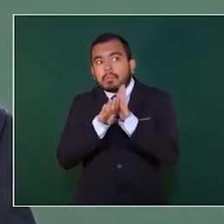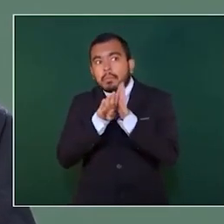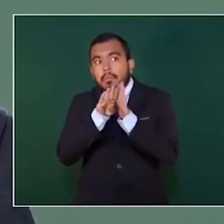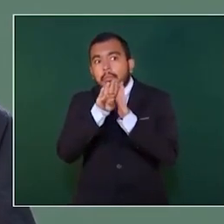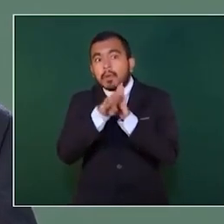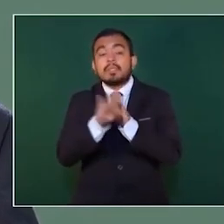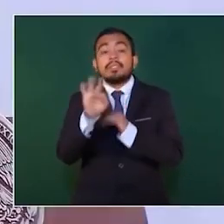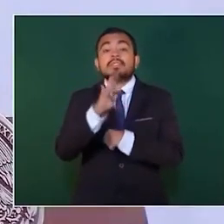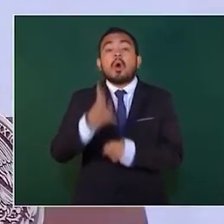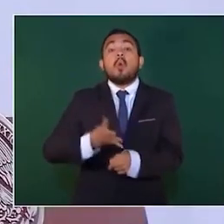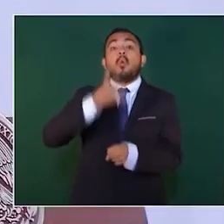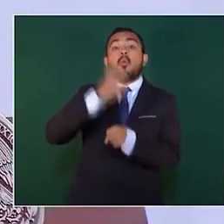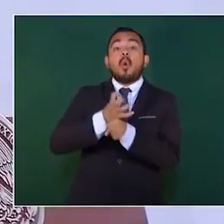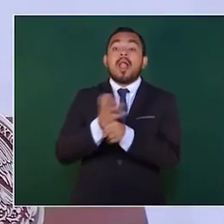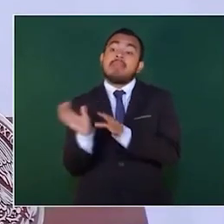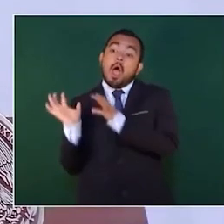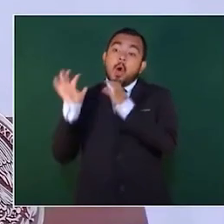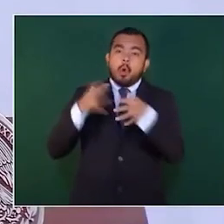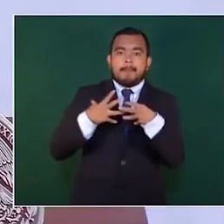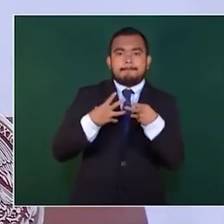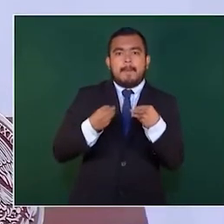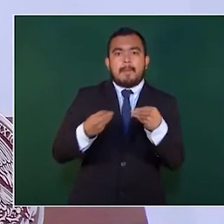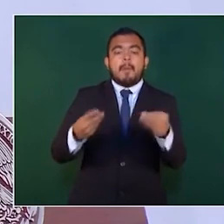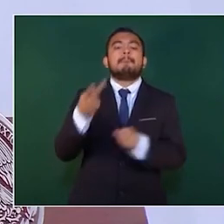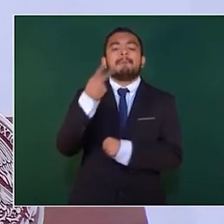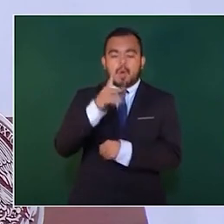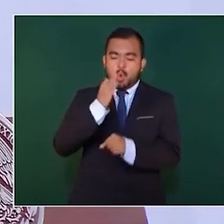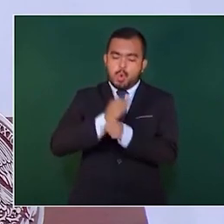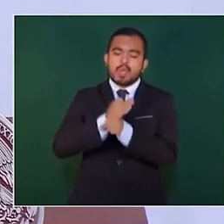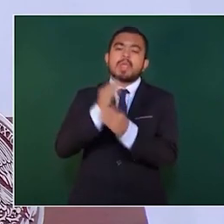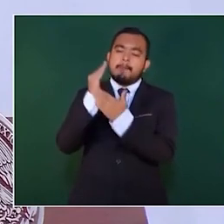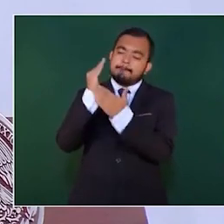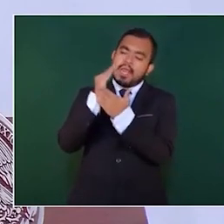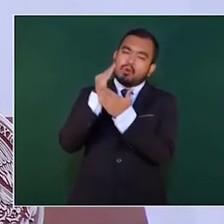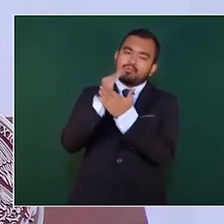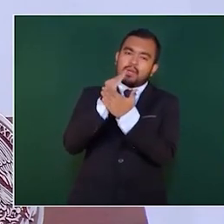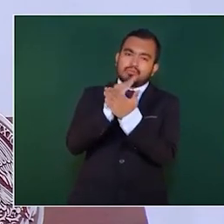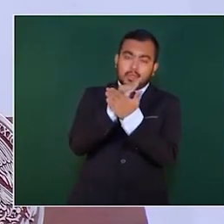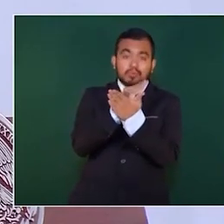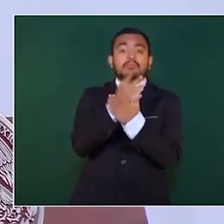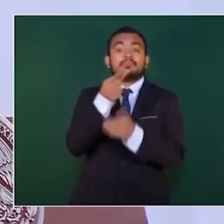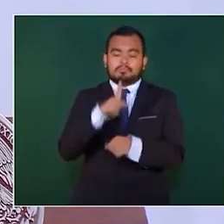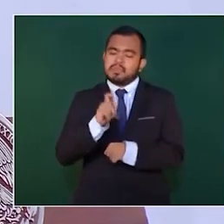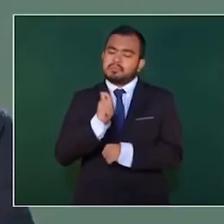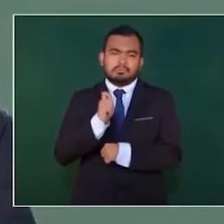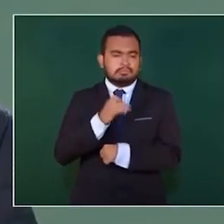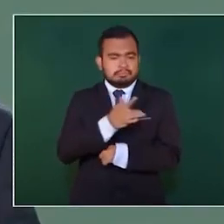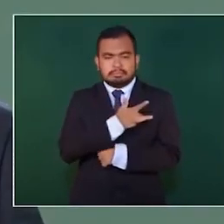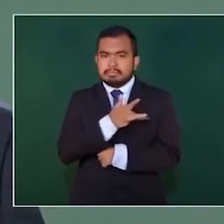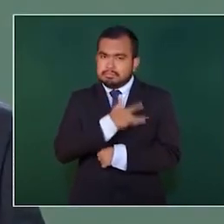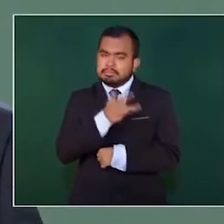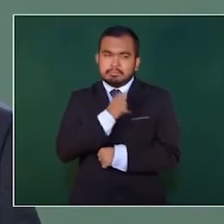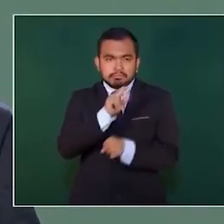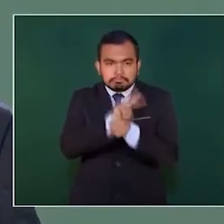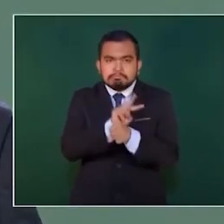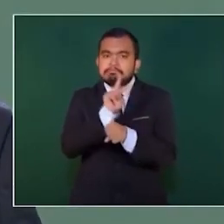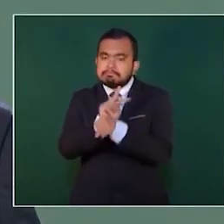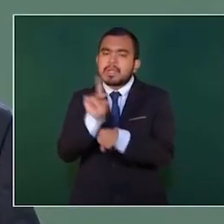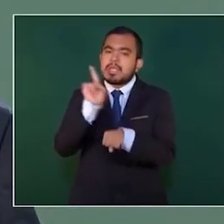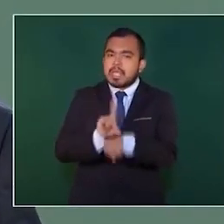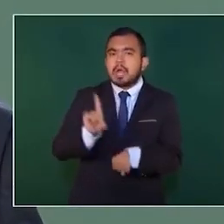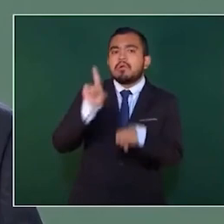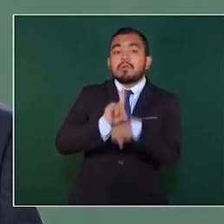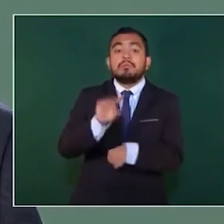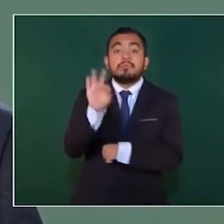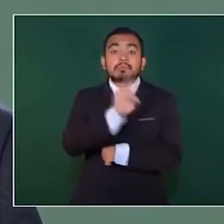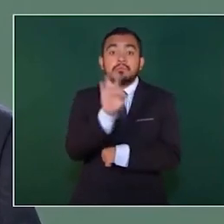seguimos todavía con descenso y desde luego estaremos los expectantes y vigilando todos los días el acontecer, si hubiera algún cambio en